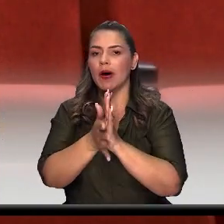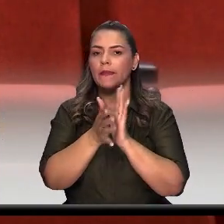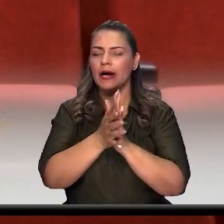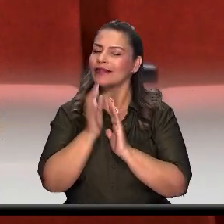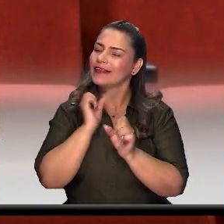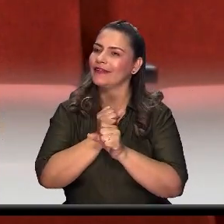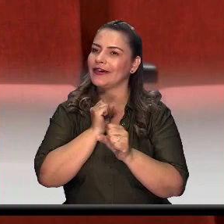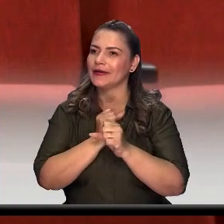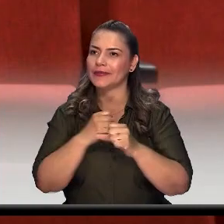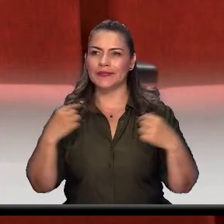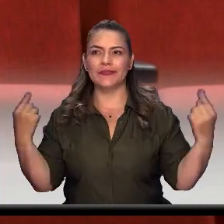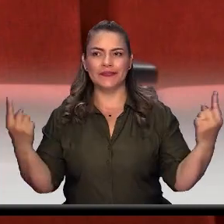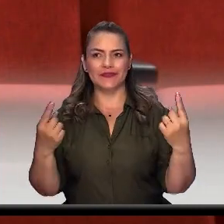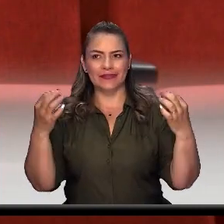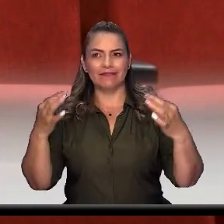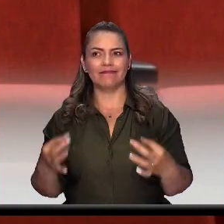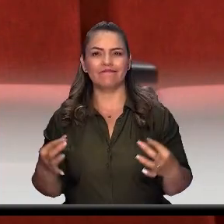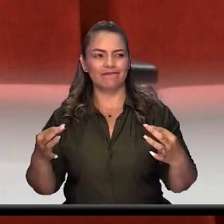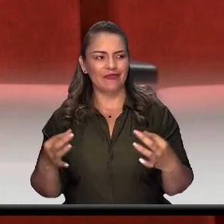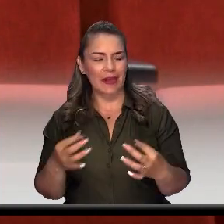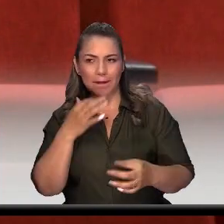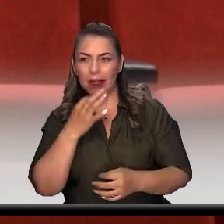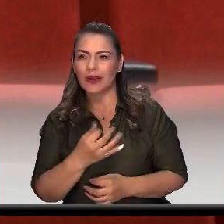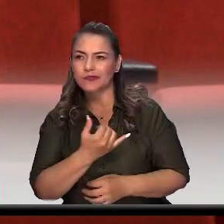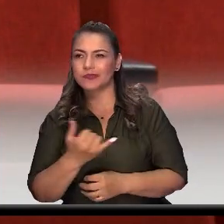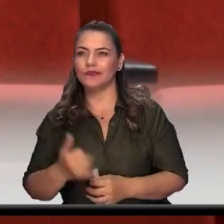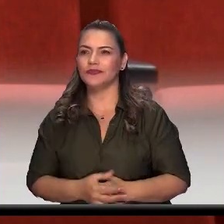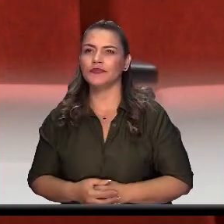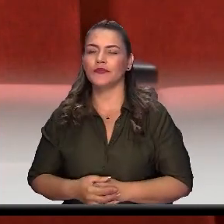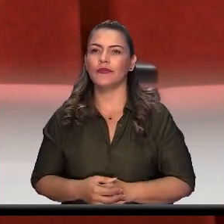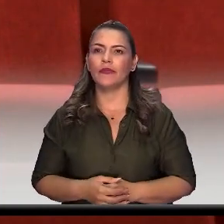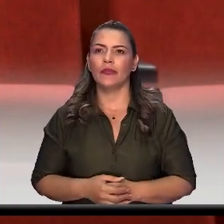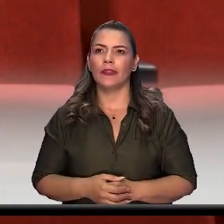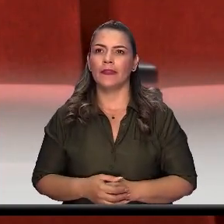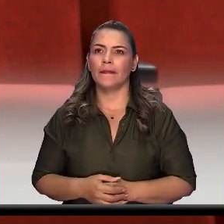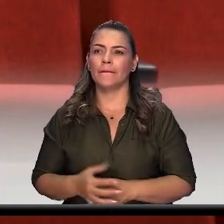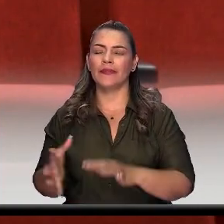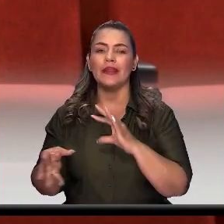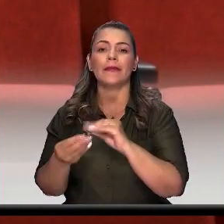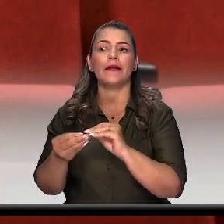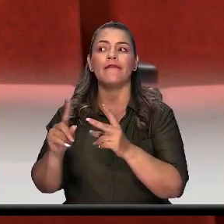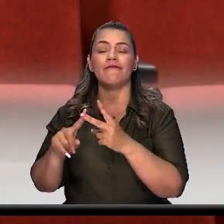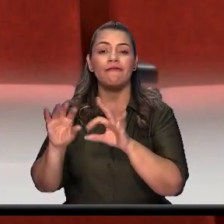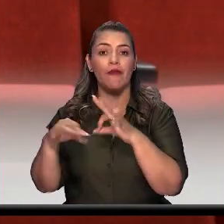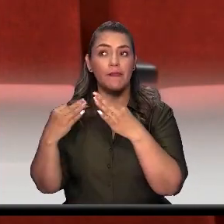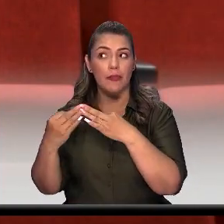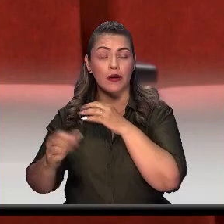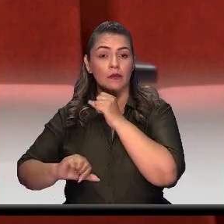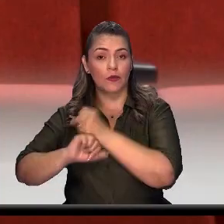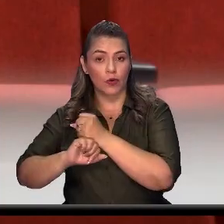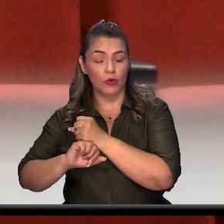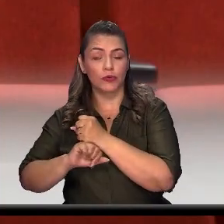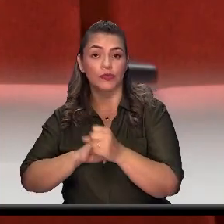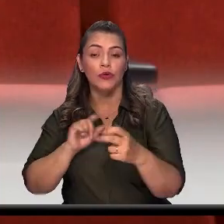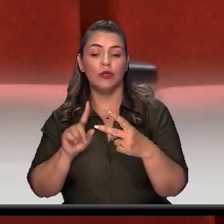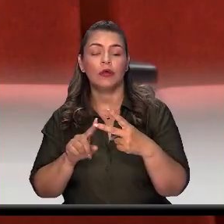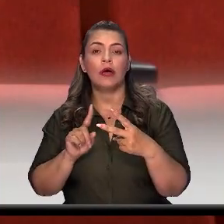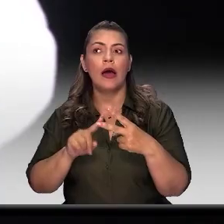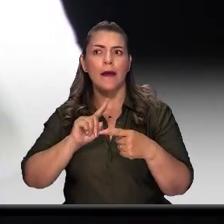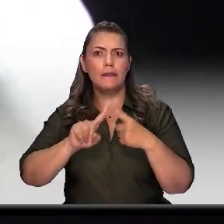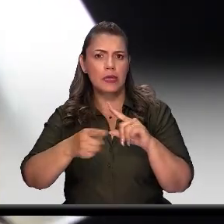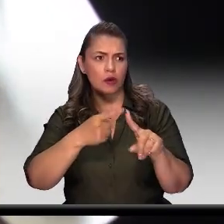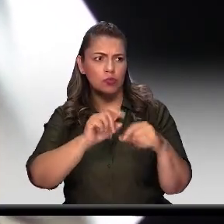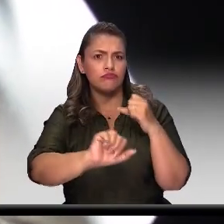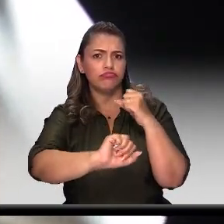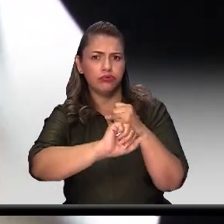convertirlos en una realidad. Y he contado con el apoyo, además de mi familia, he contado con el apoyo de amigos, que